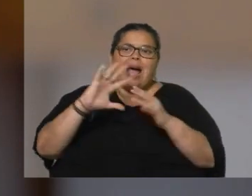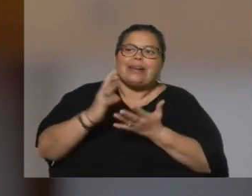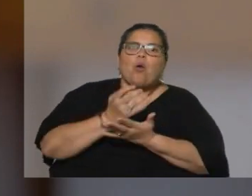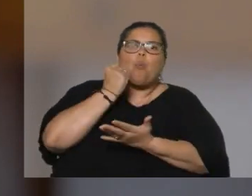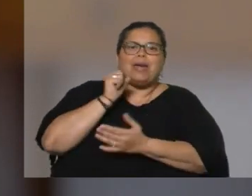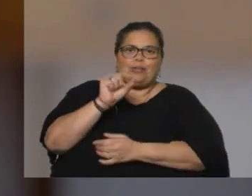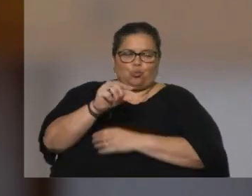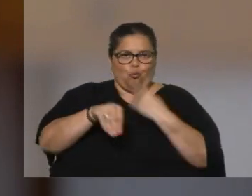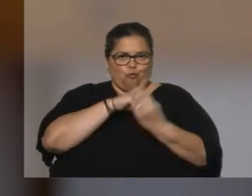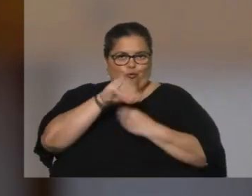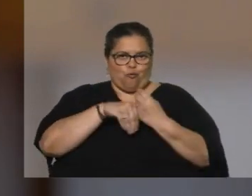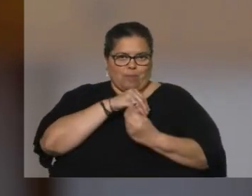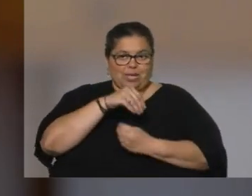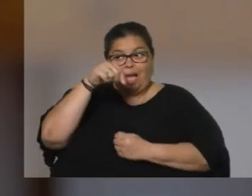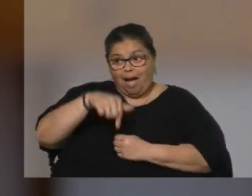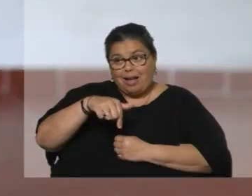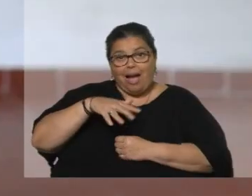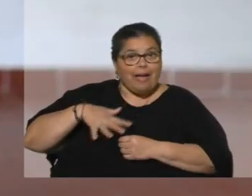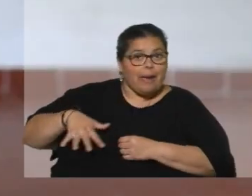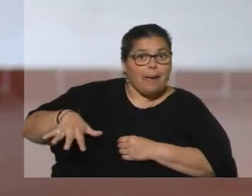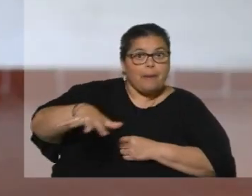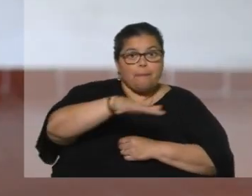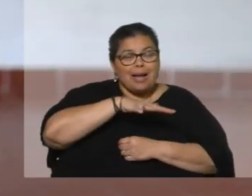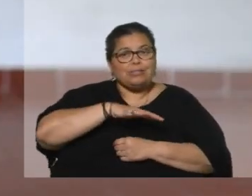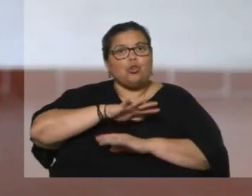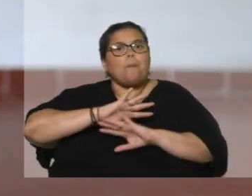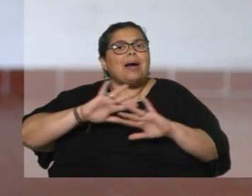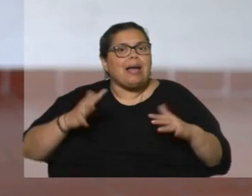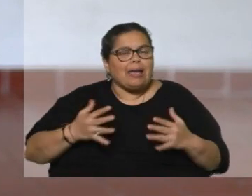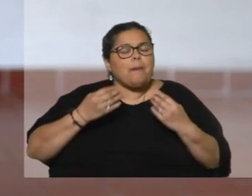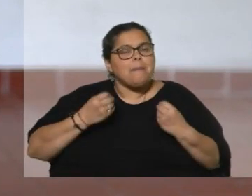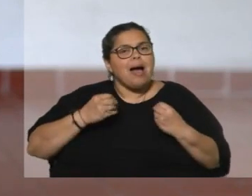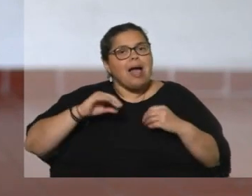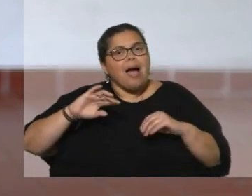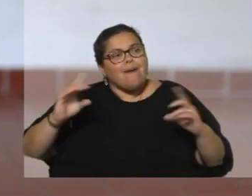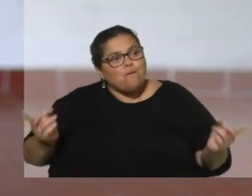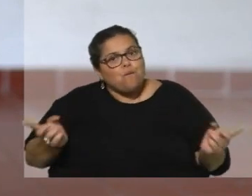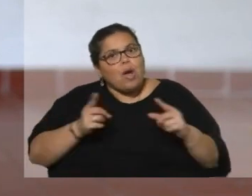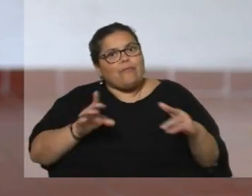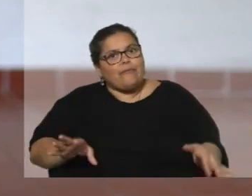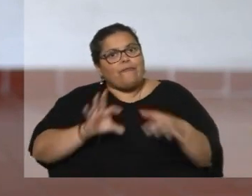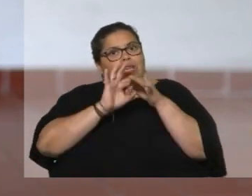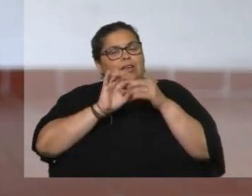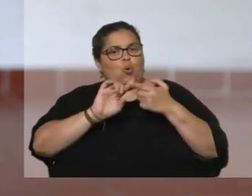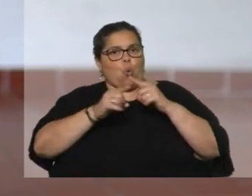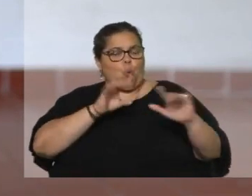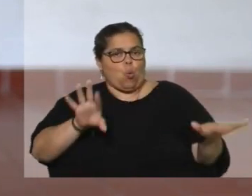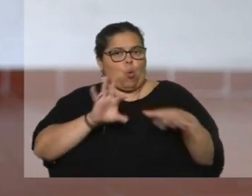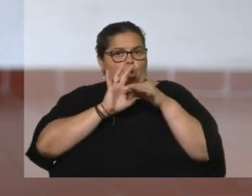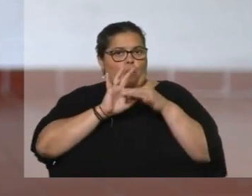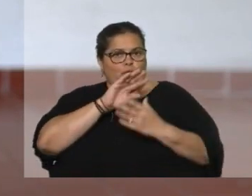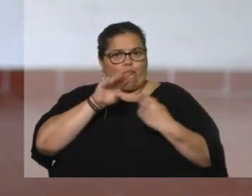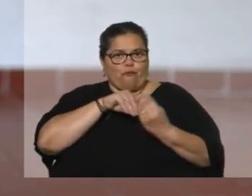El espacio que tienen aquí es para recuperar la familia en el vínculo, ¿no? Mientras están aquí,